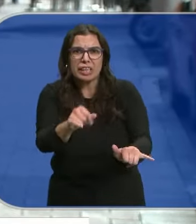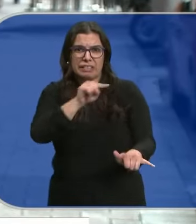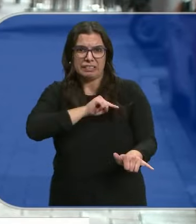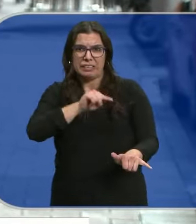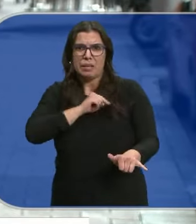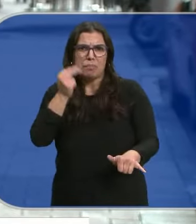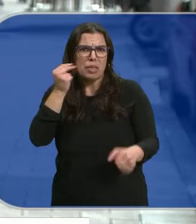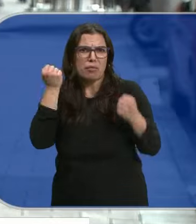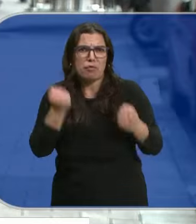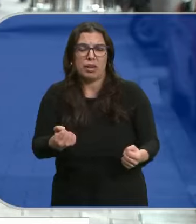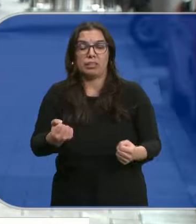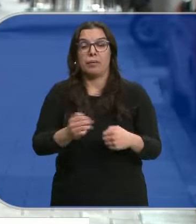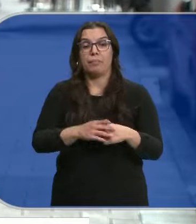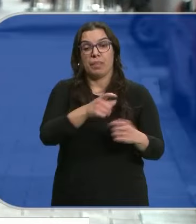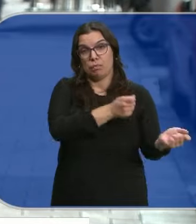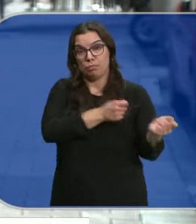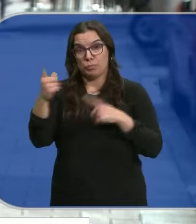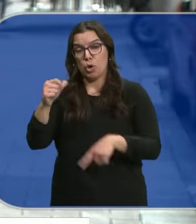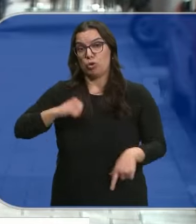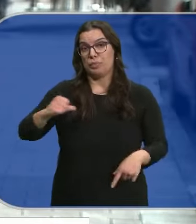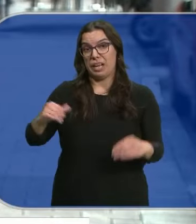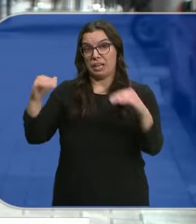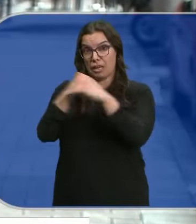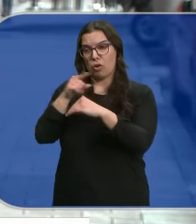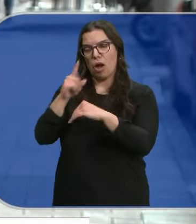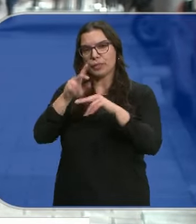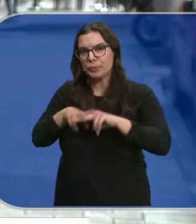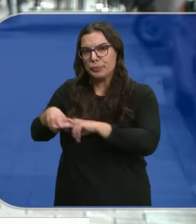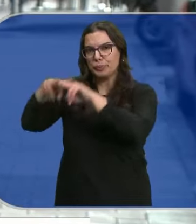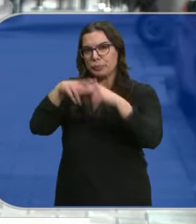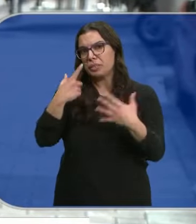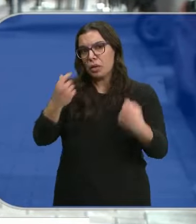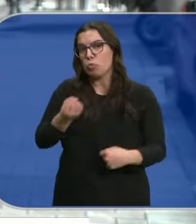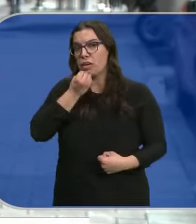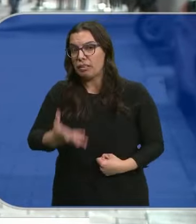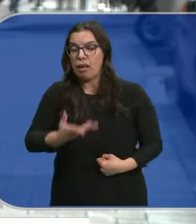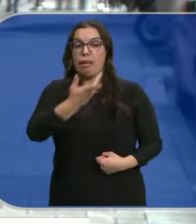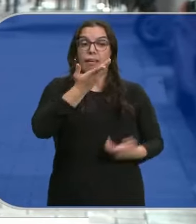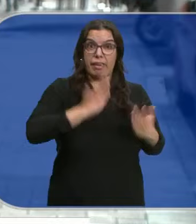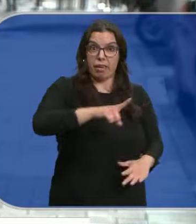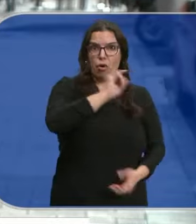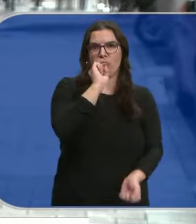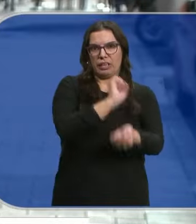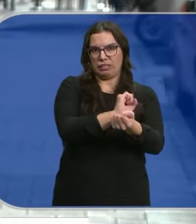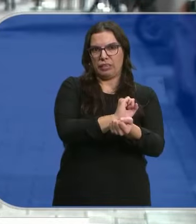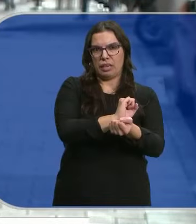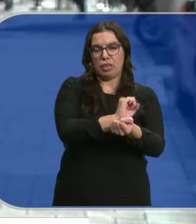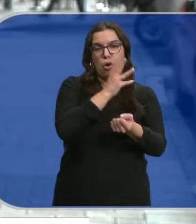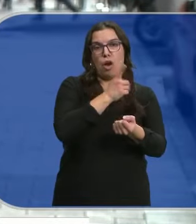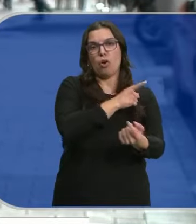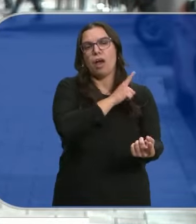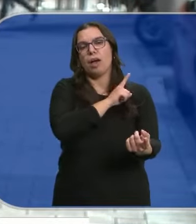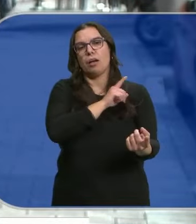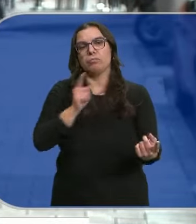sentía mucho miedo Fue trasladada al hospital clínico Donde se ha comprobado su estado de salud Y su hijo ha sido detenido Puesto a